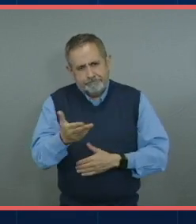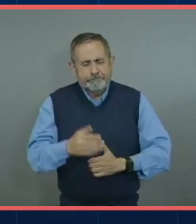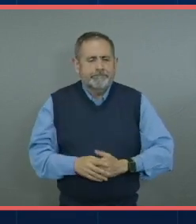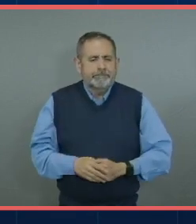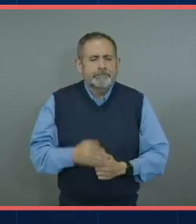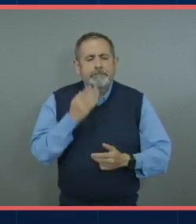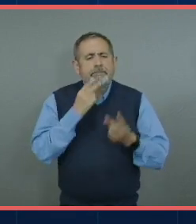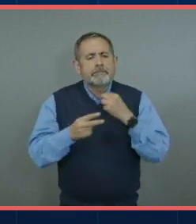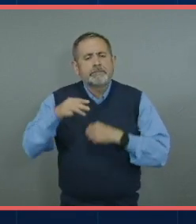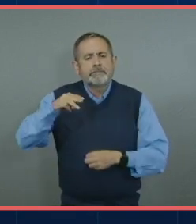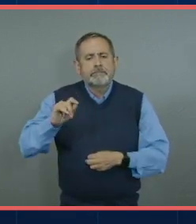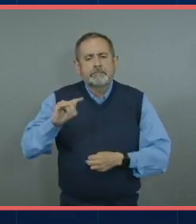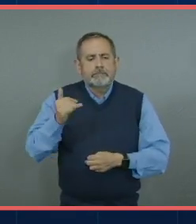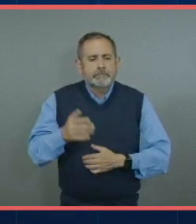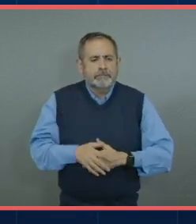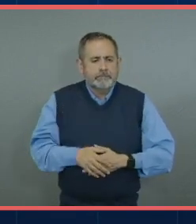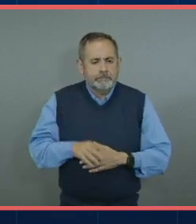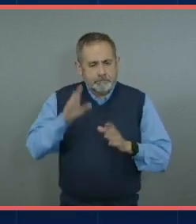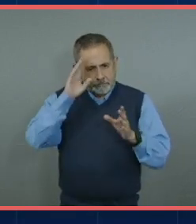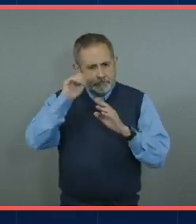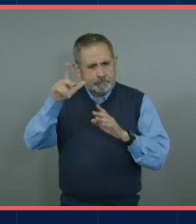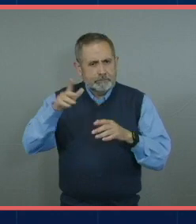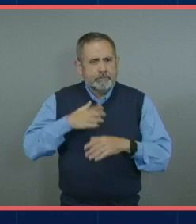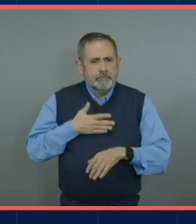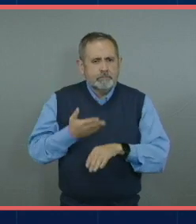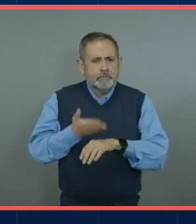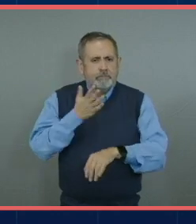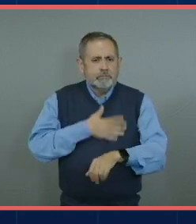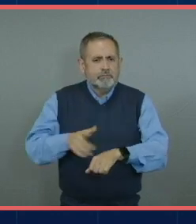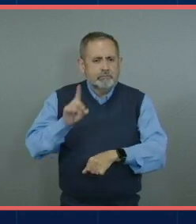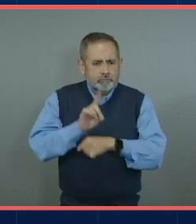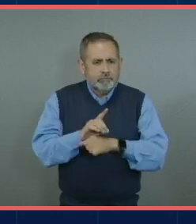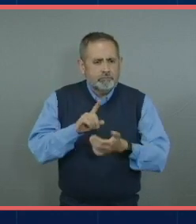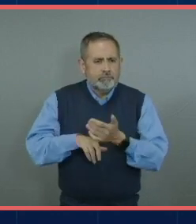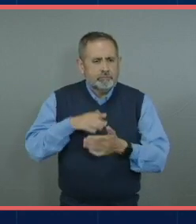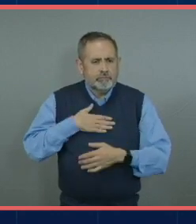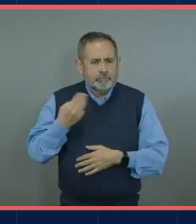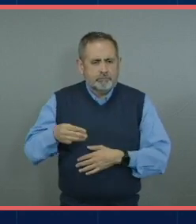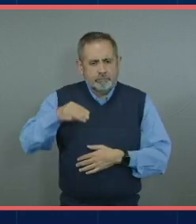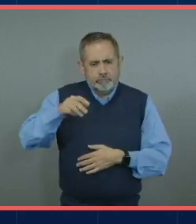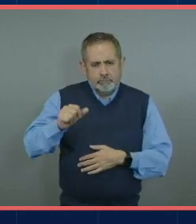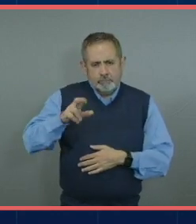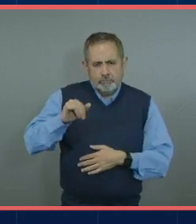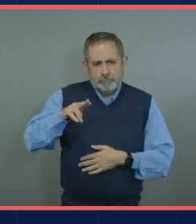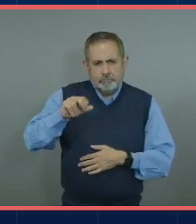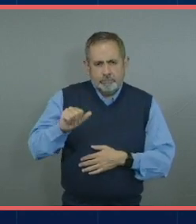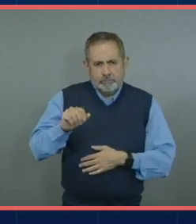Bienvenida, Mati. Hola, ¿qué tal? Muy buenos días. Mi nombre es Mariana Sánchez.